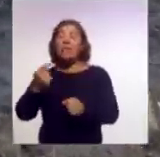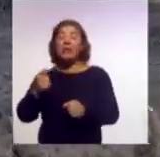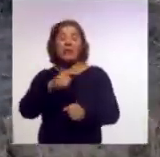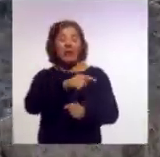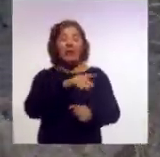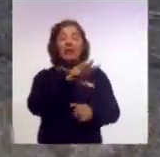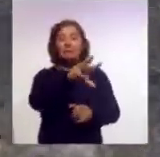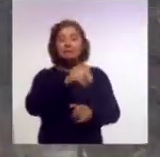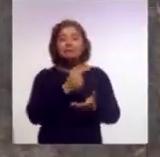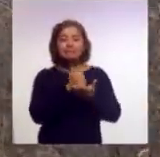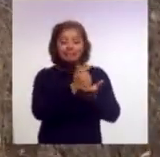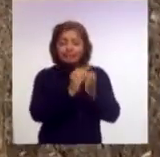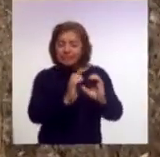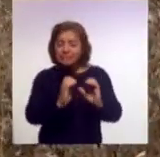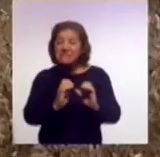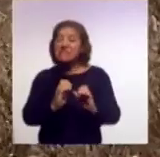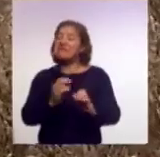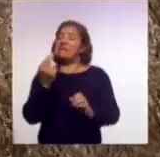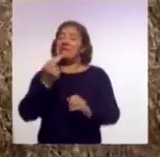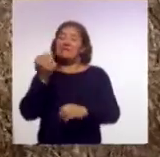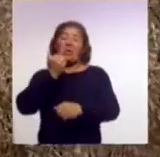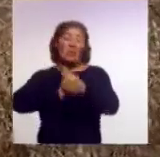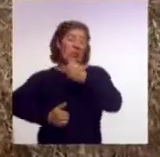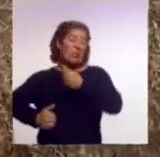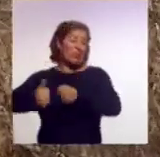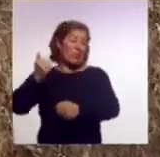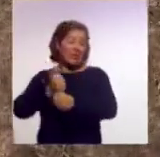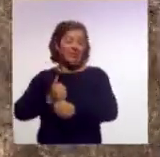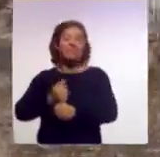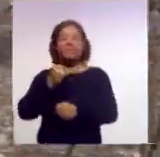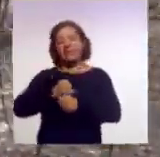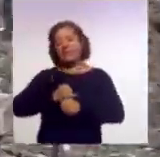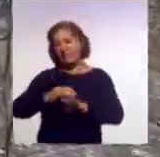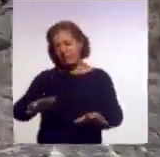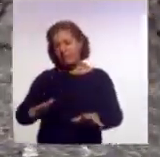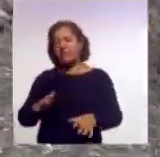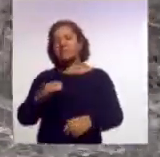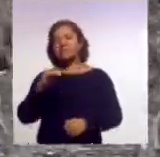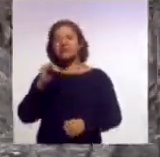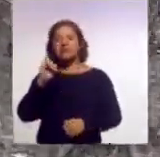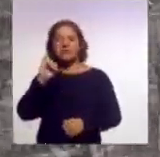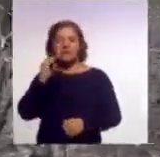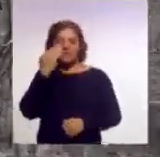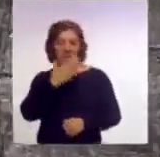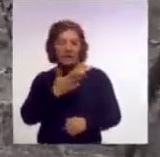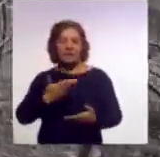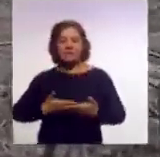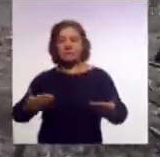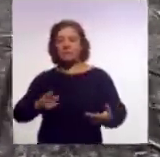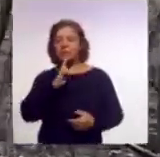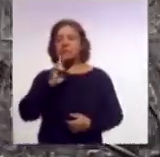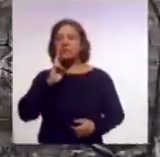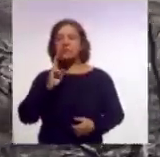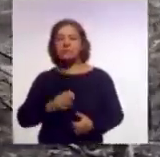requiere años. Con información de Mariant Gómez e imágenes de Miguel Alariz, Ahora Noticias.